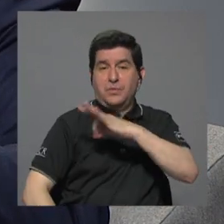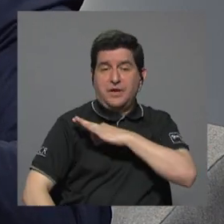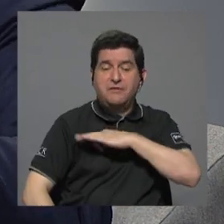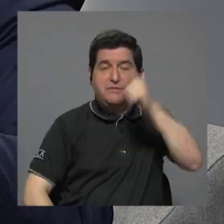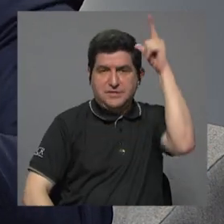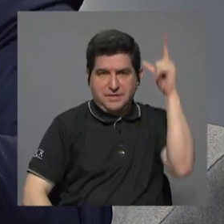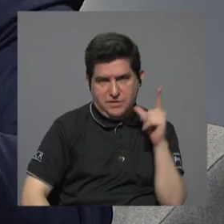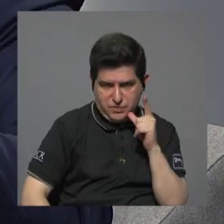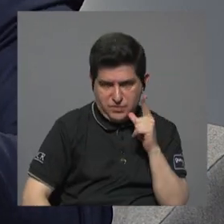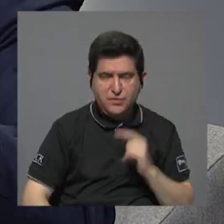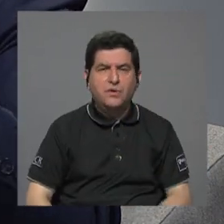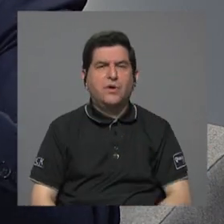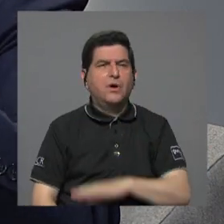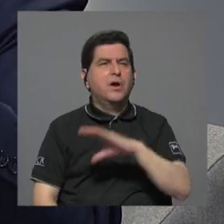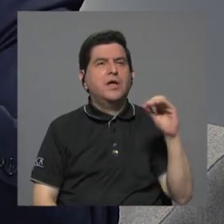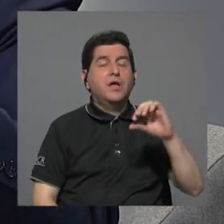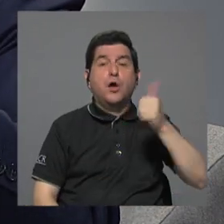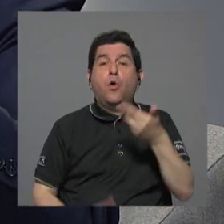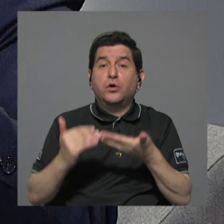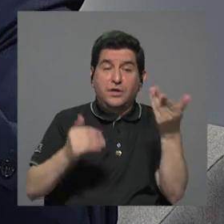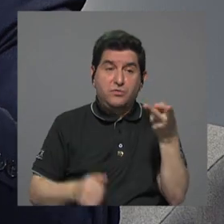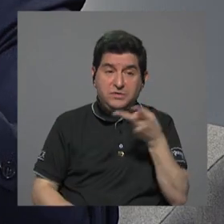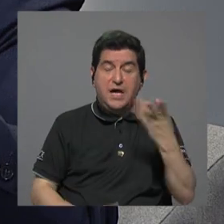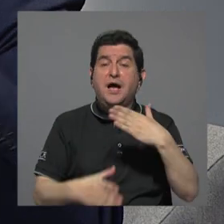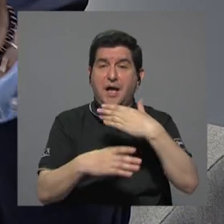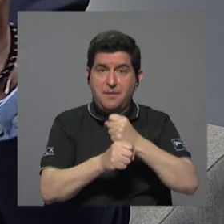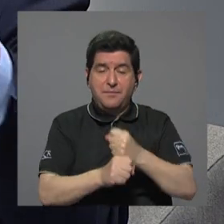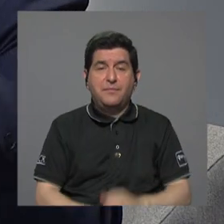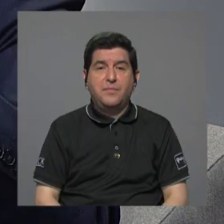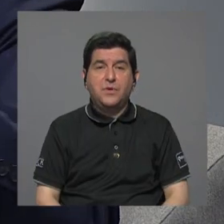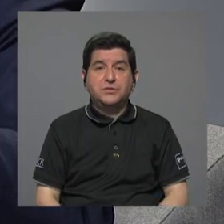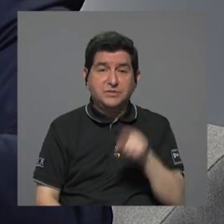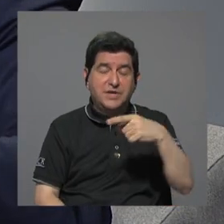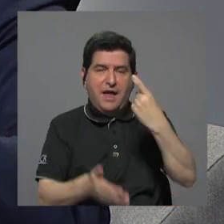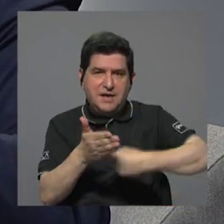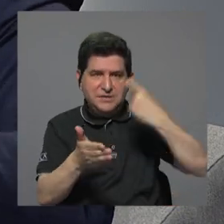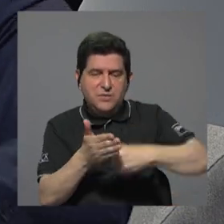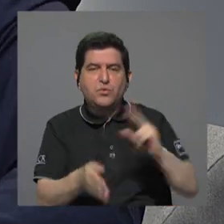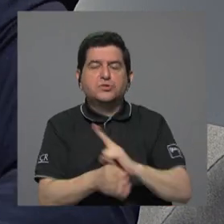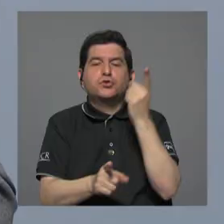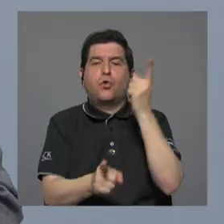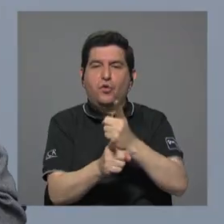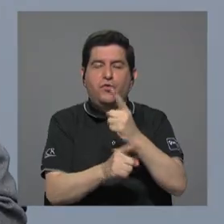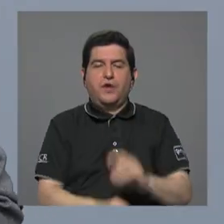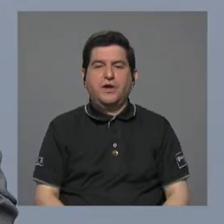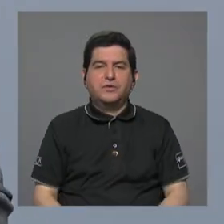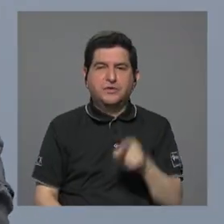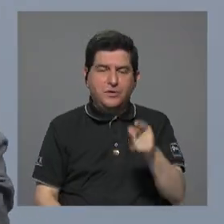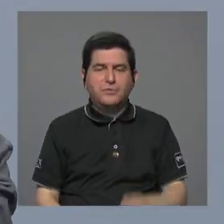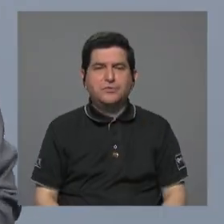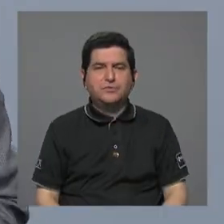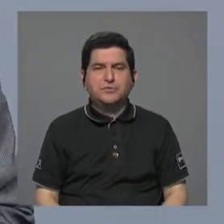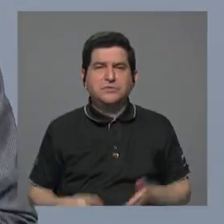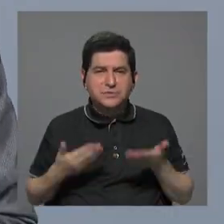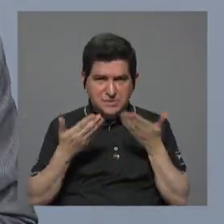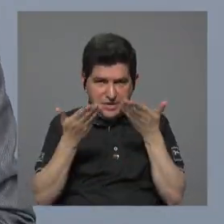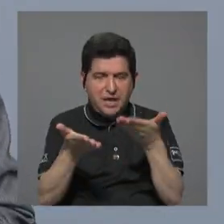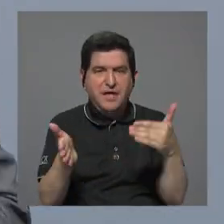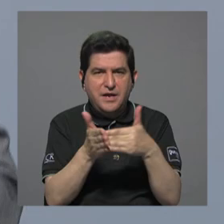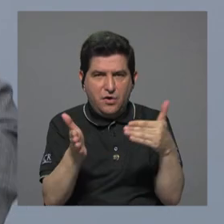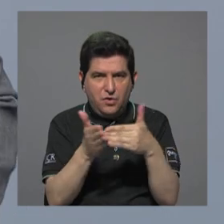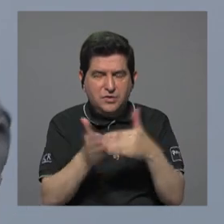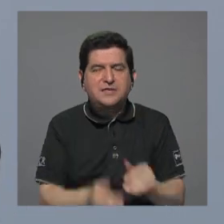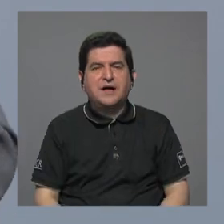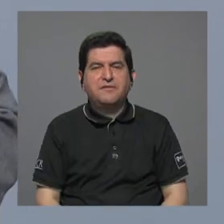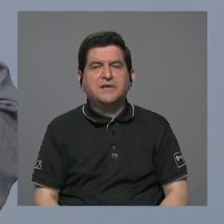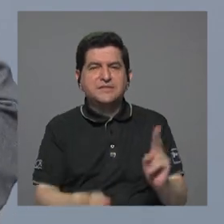Limón y otra cosa que sé que él y yo haríamos es asegurar que el cano se utilice correctamente usted le devolvería el fully cellular container que es esa